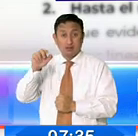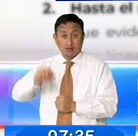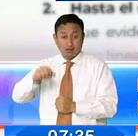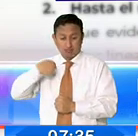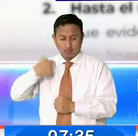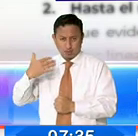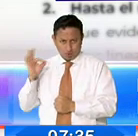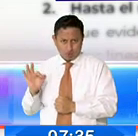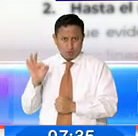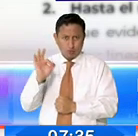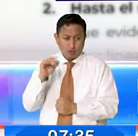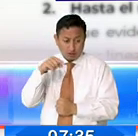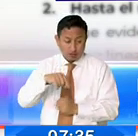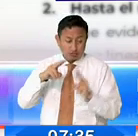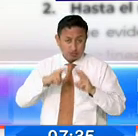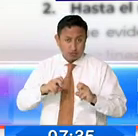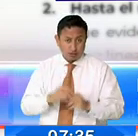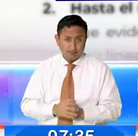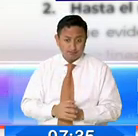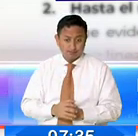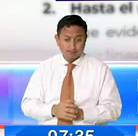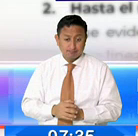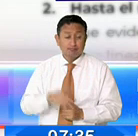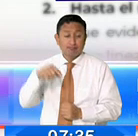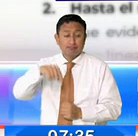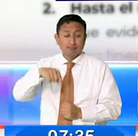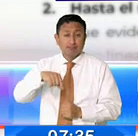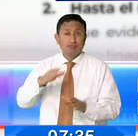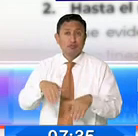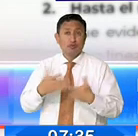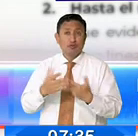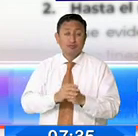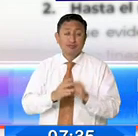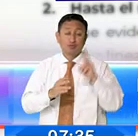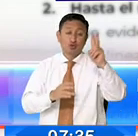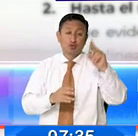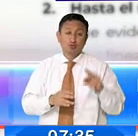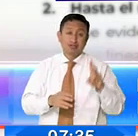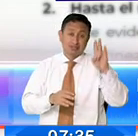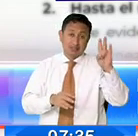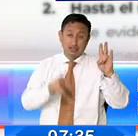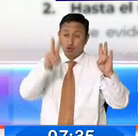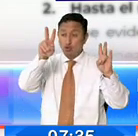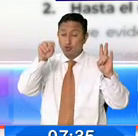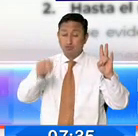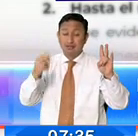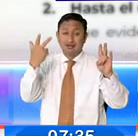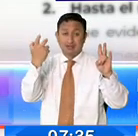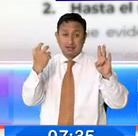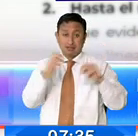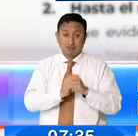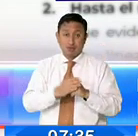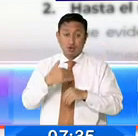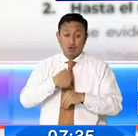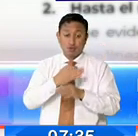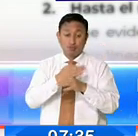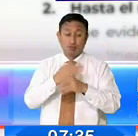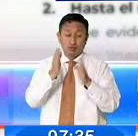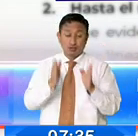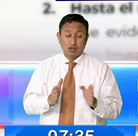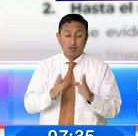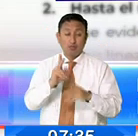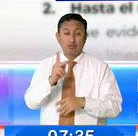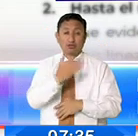y voluntaria de los hechos que se investigan y que presuntamente ocurrieron entre 2007 y 2013, cuando fungía como funcionario de la